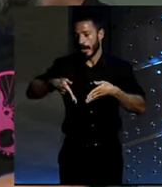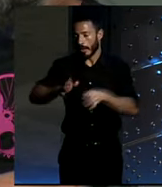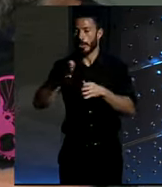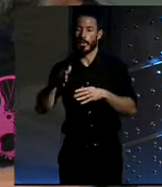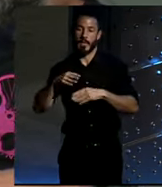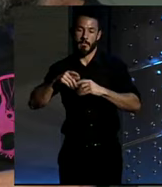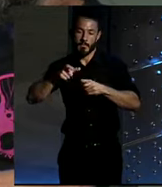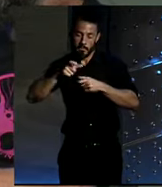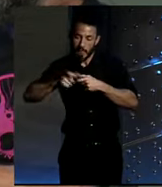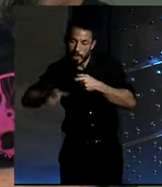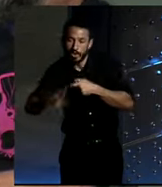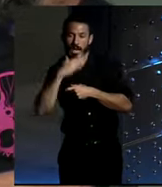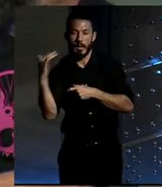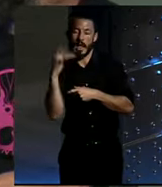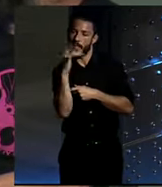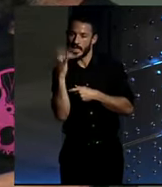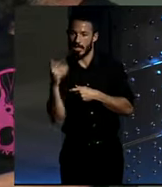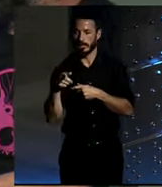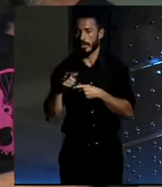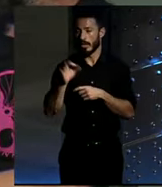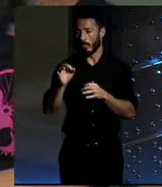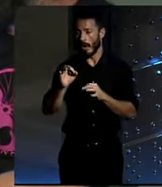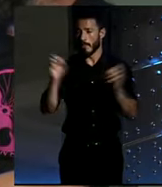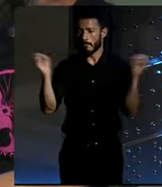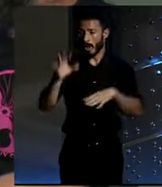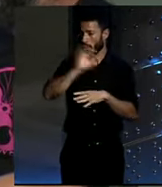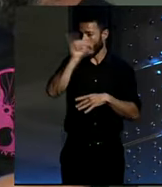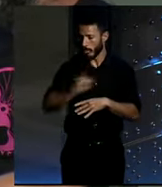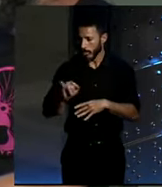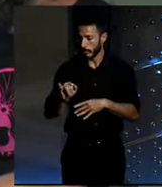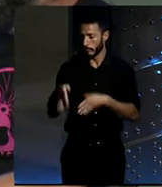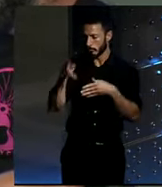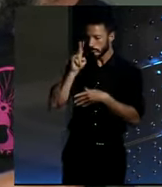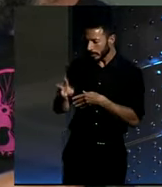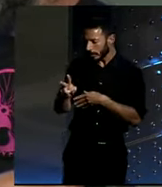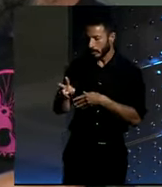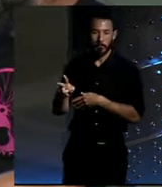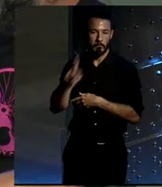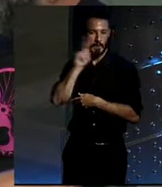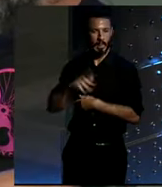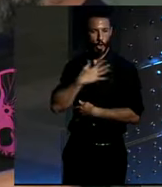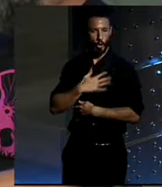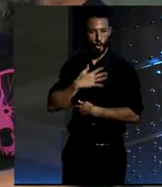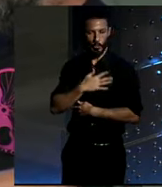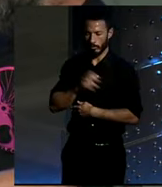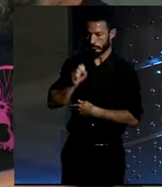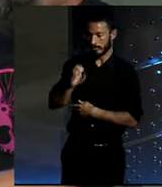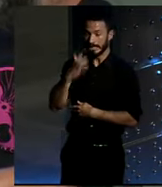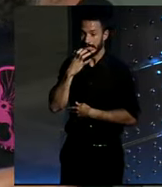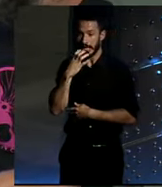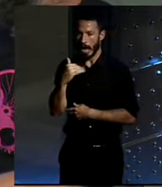Parece que llama la atención. oh, estás rojo pintado, me voy a caminar por él. Y alguien que me diga algo no será mi amigo.